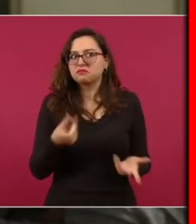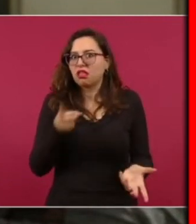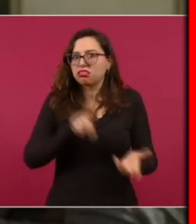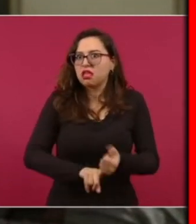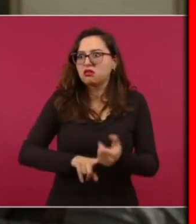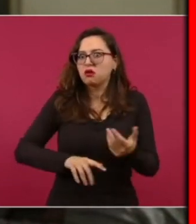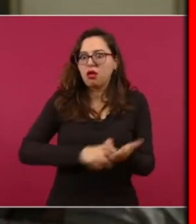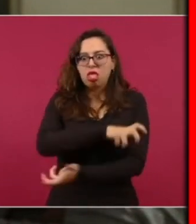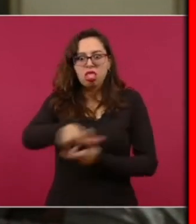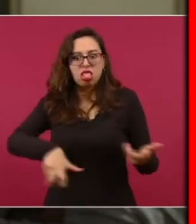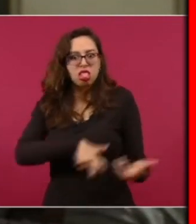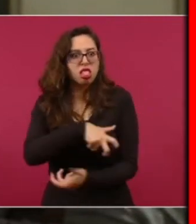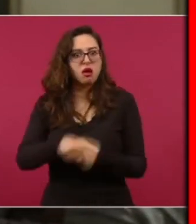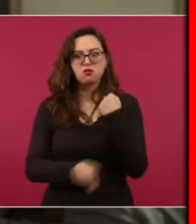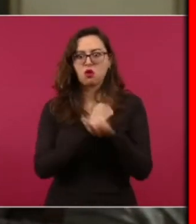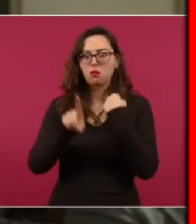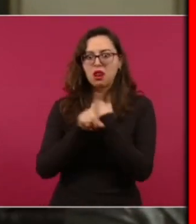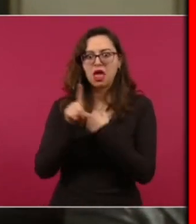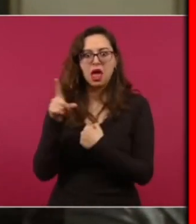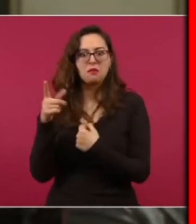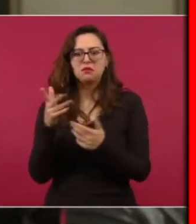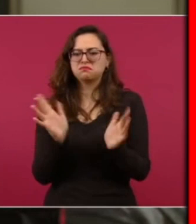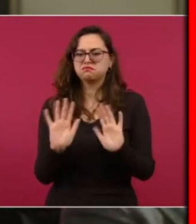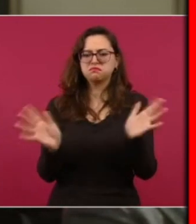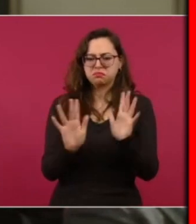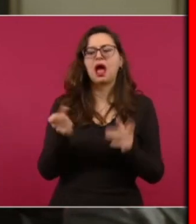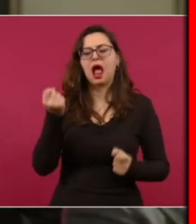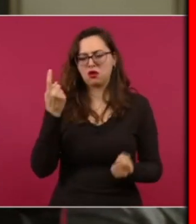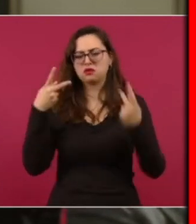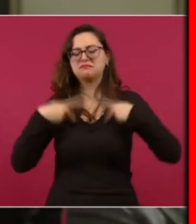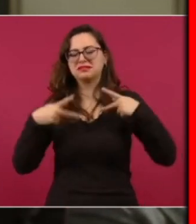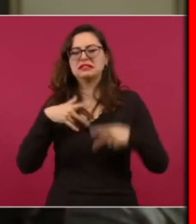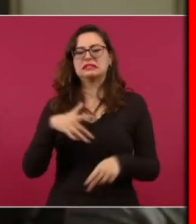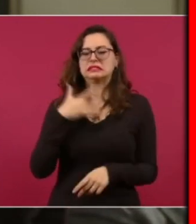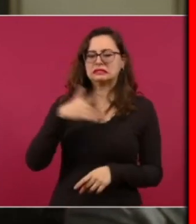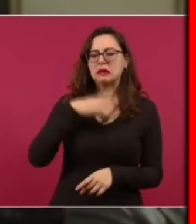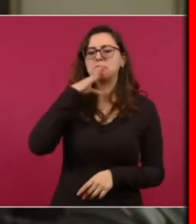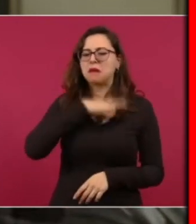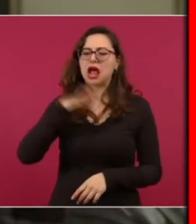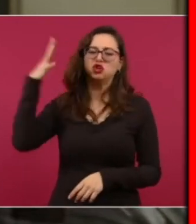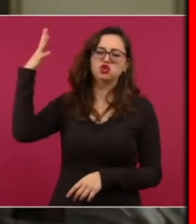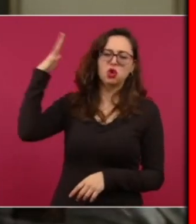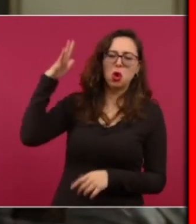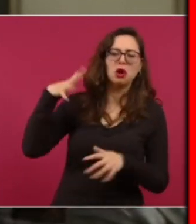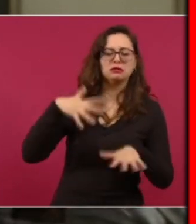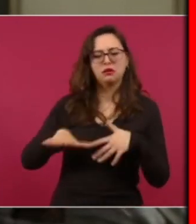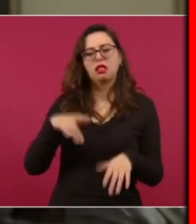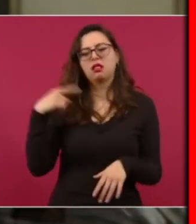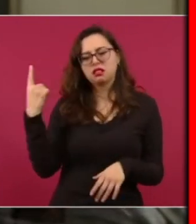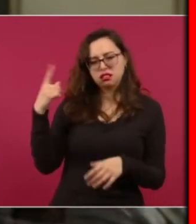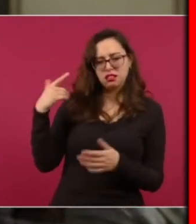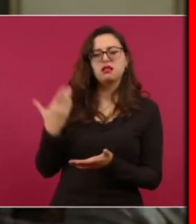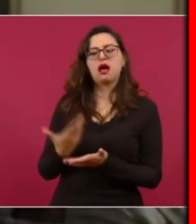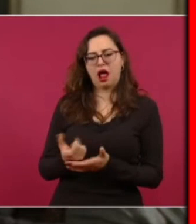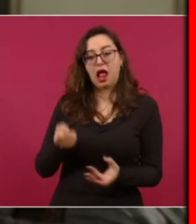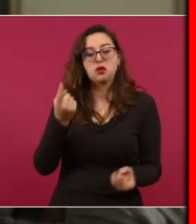presentaron peleas, hubo desmayos, algunas personas que pues les pegó el sol de tanto caminar Los